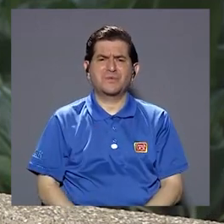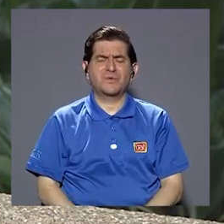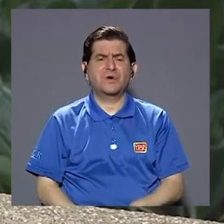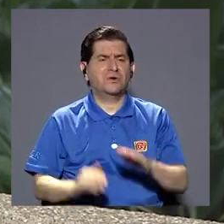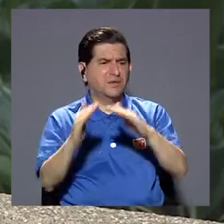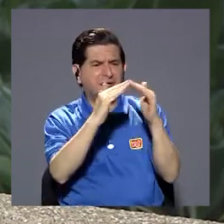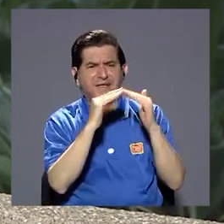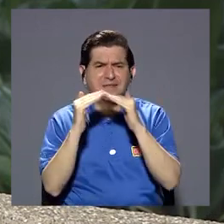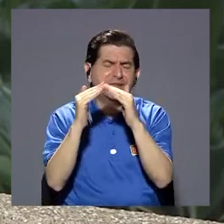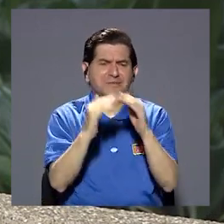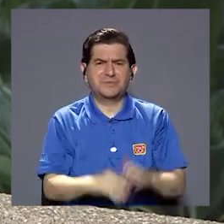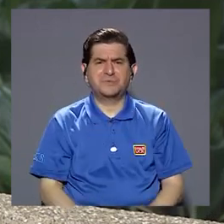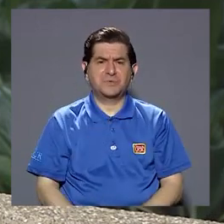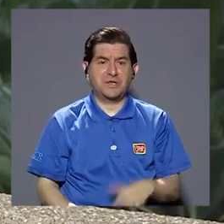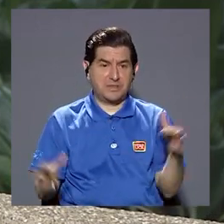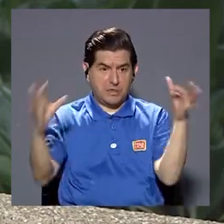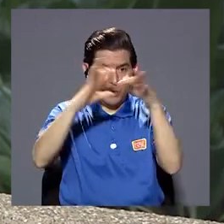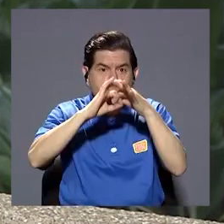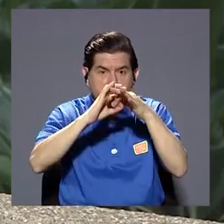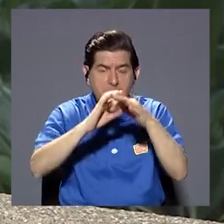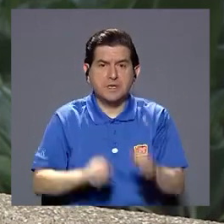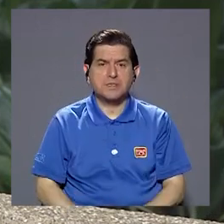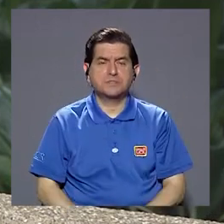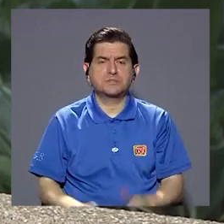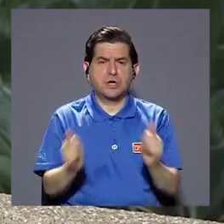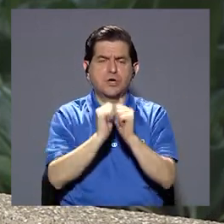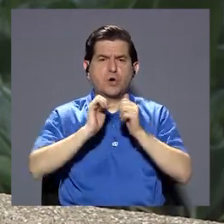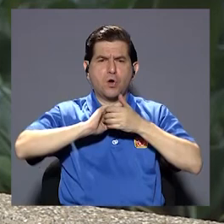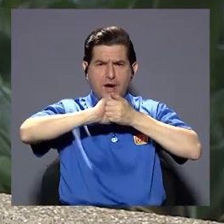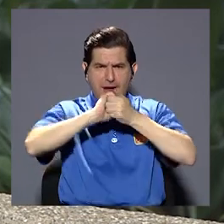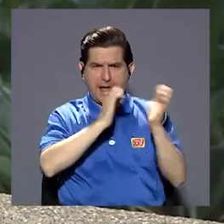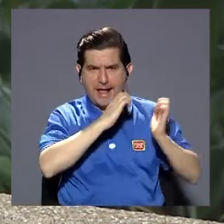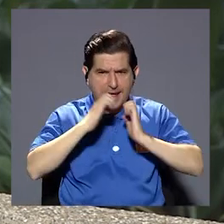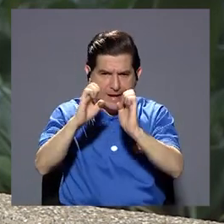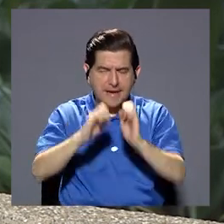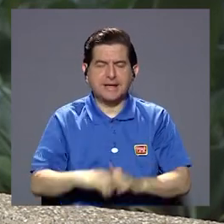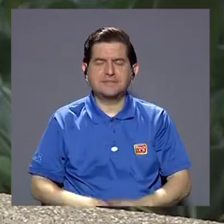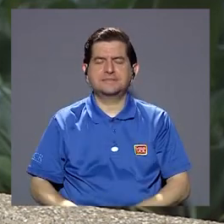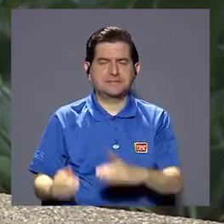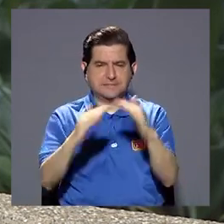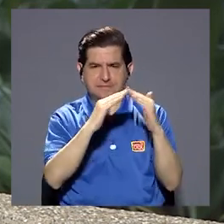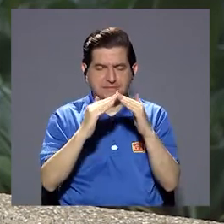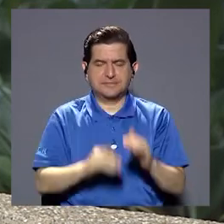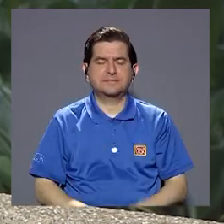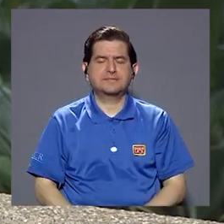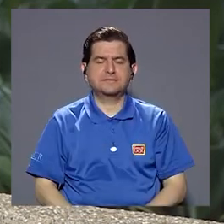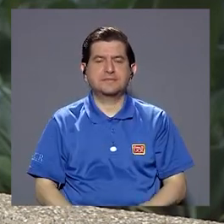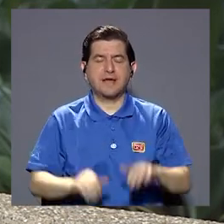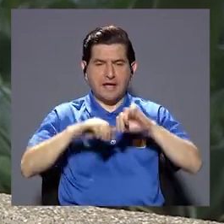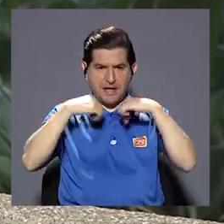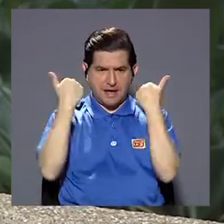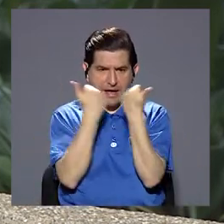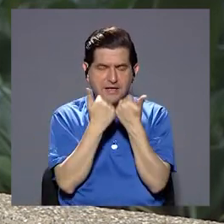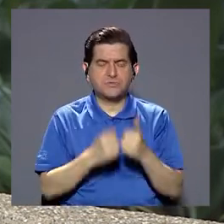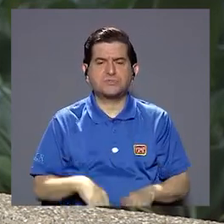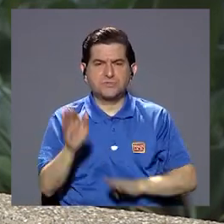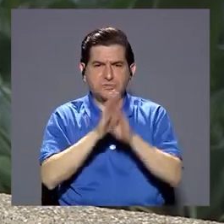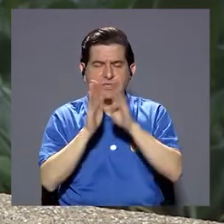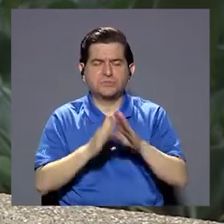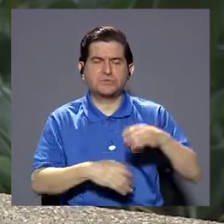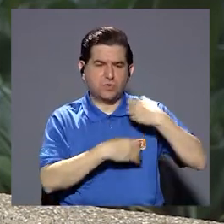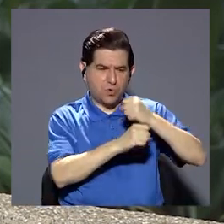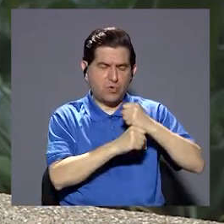personas de la comunidad que se unieron junto con alianzas estratégicas también de la comunidad como asociaciones de desarrollo